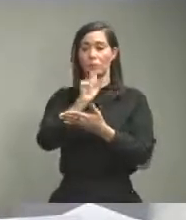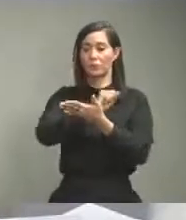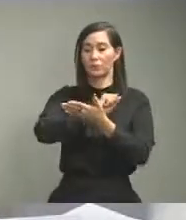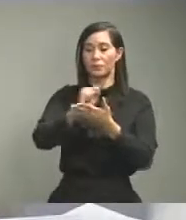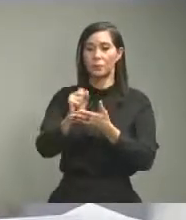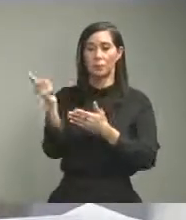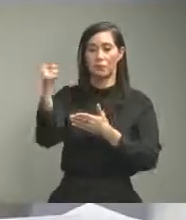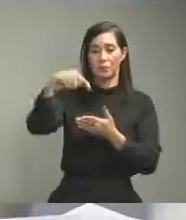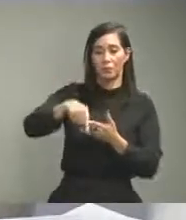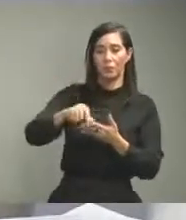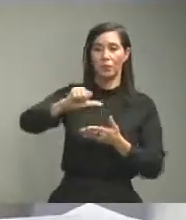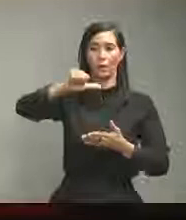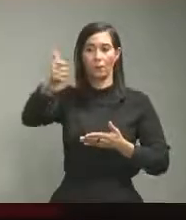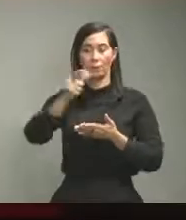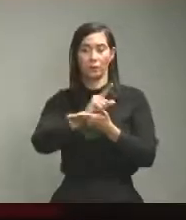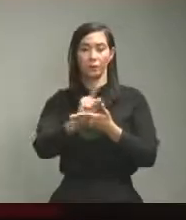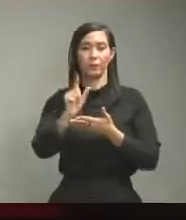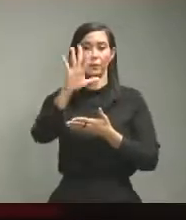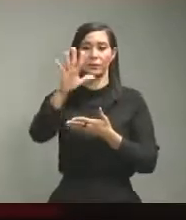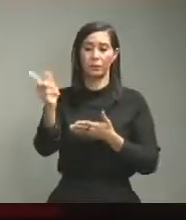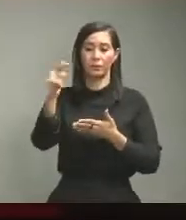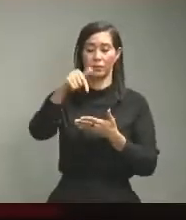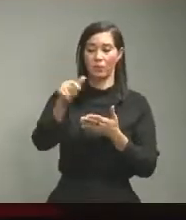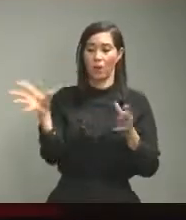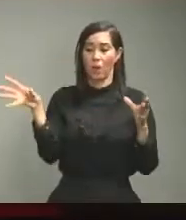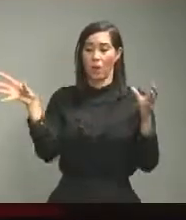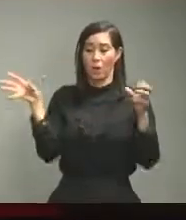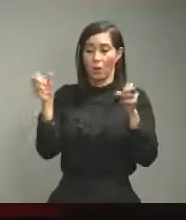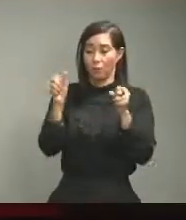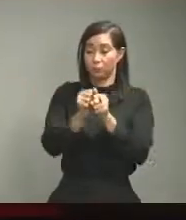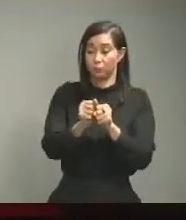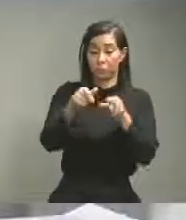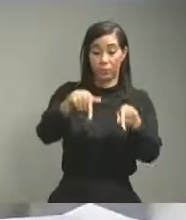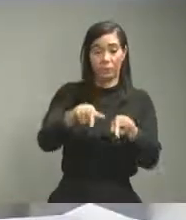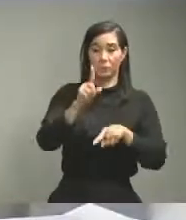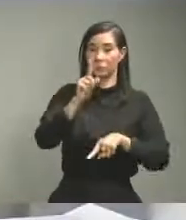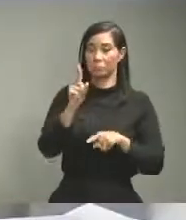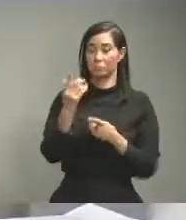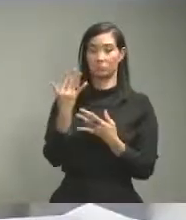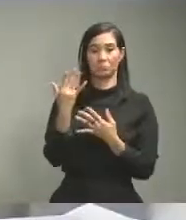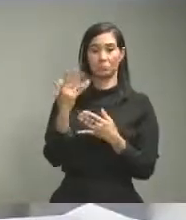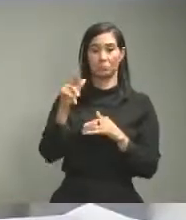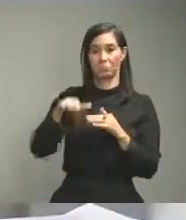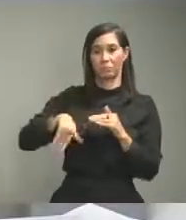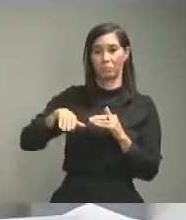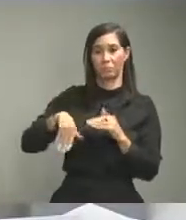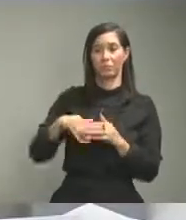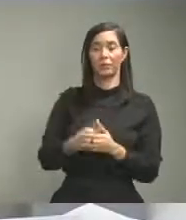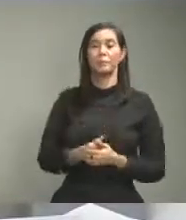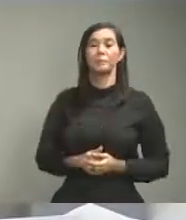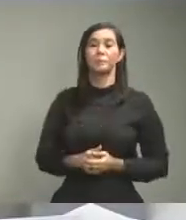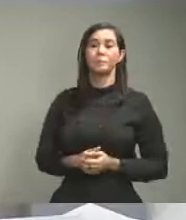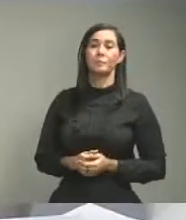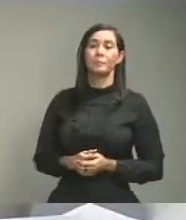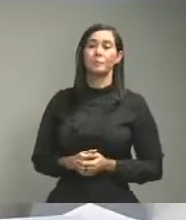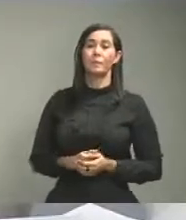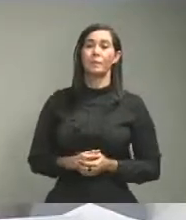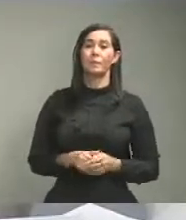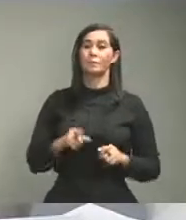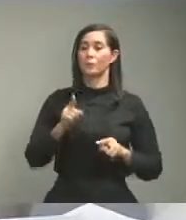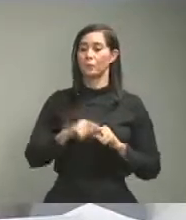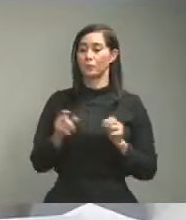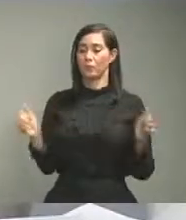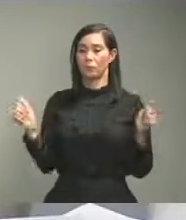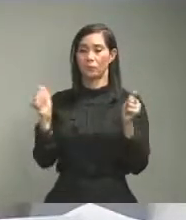para el desarrollo de las actividades de diagnóstico porque no puede entregarla